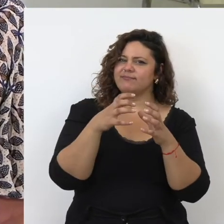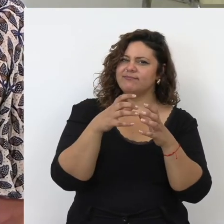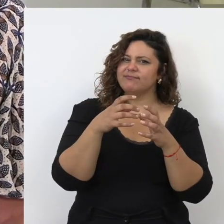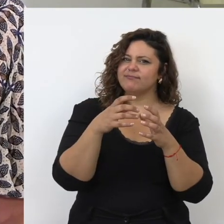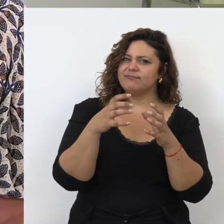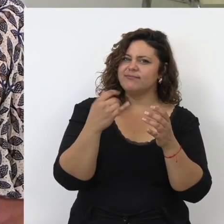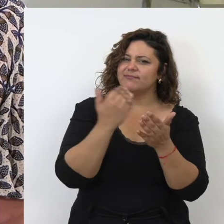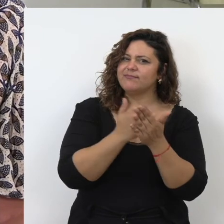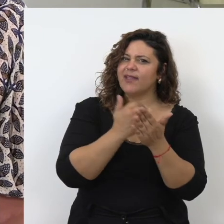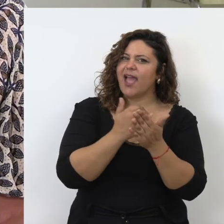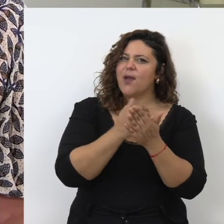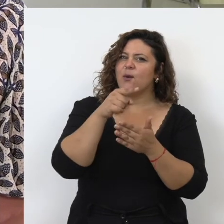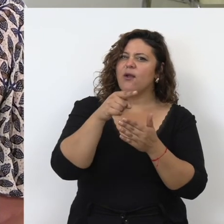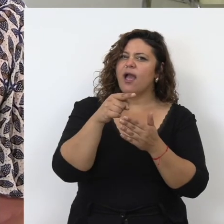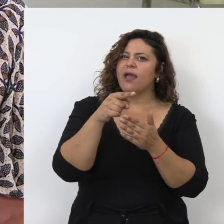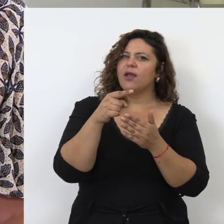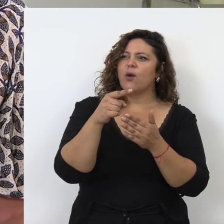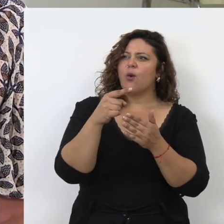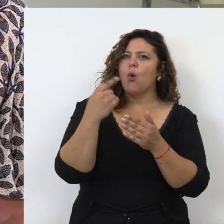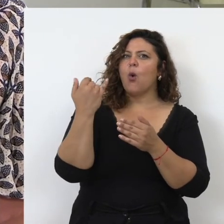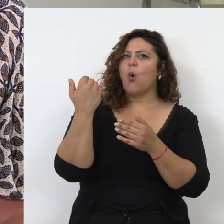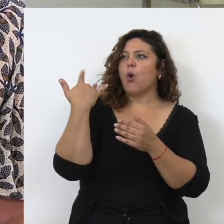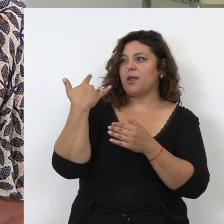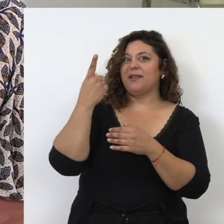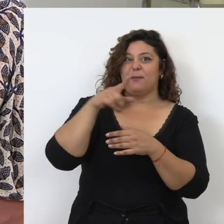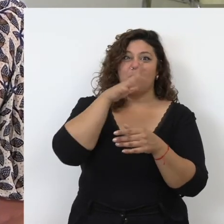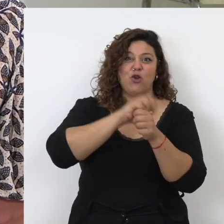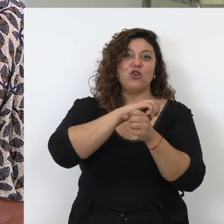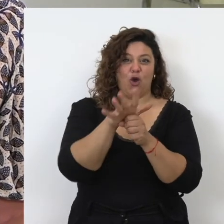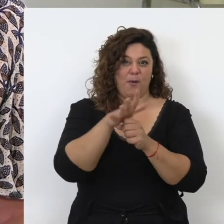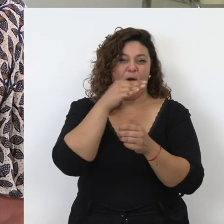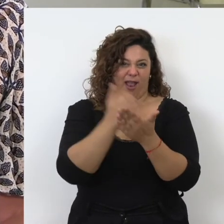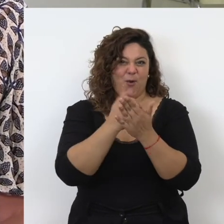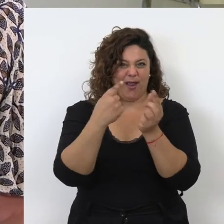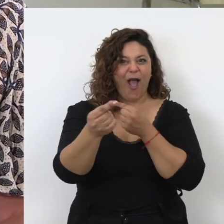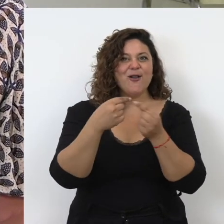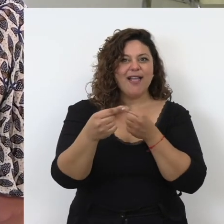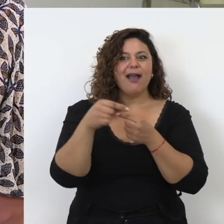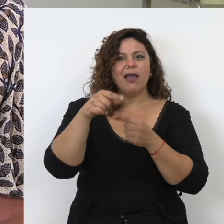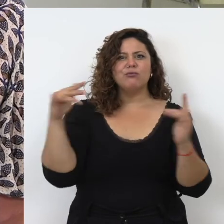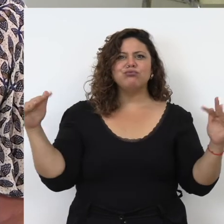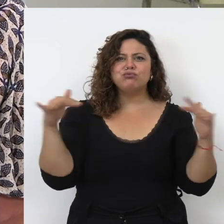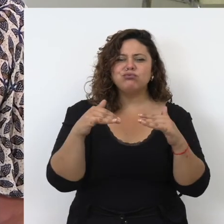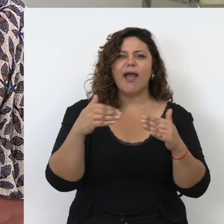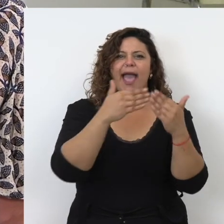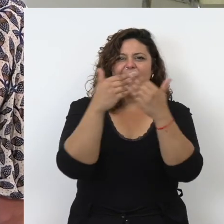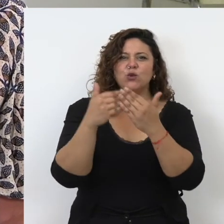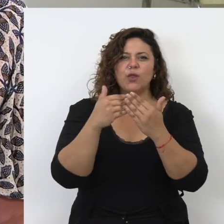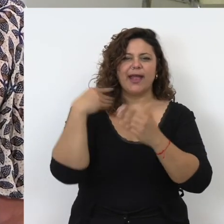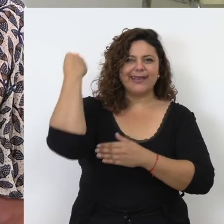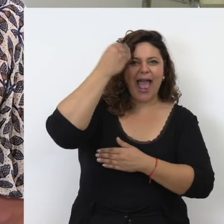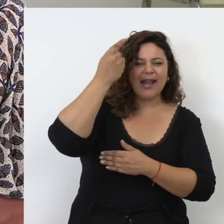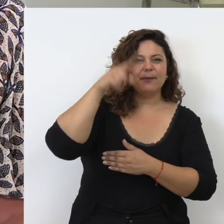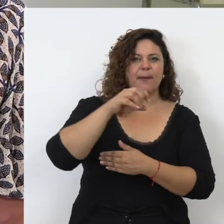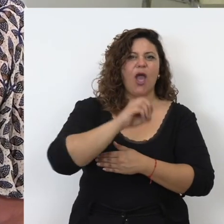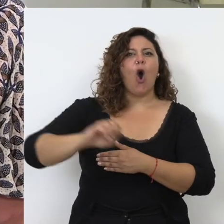Estambul en Siracusa y últimamente online debido a la pandemia reunimos estudiantes árabes y de